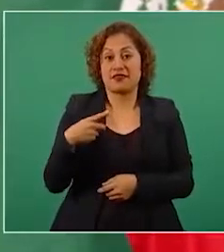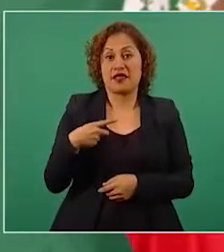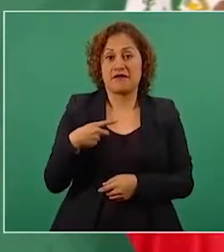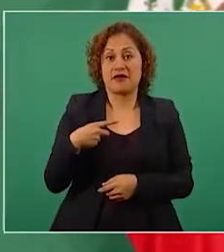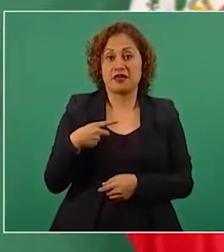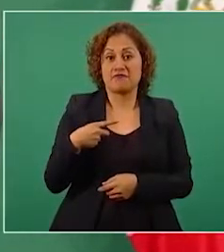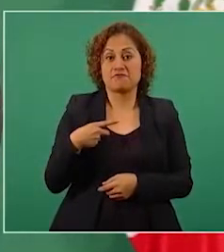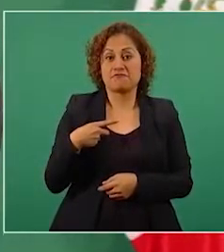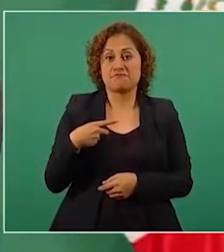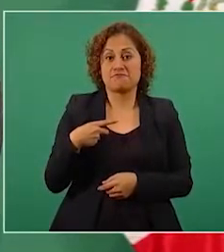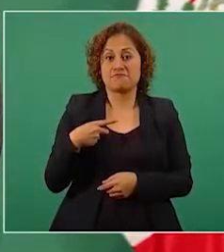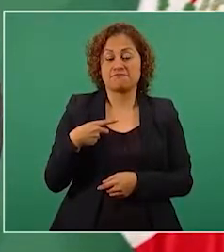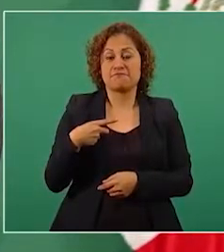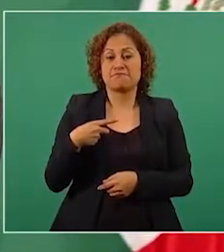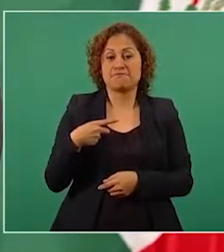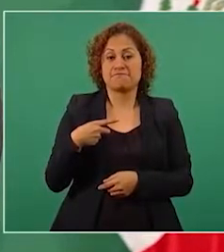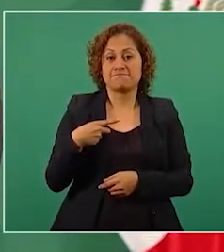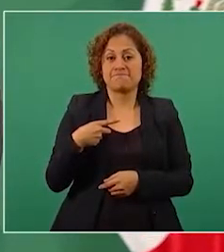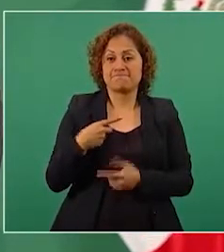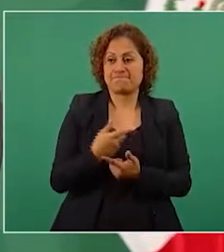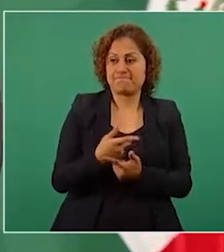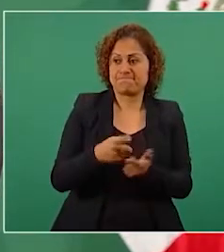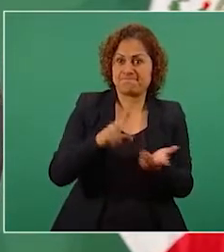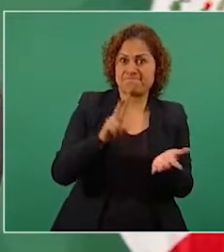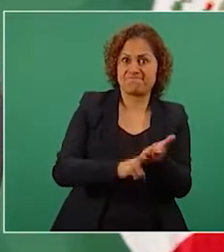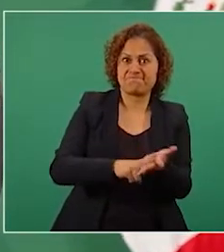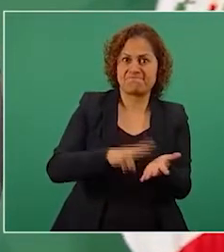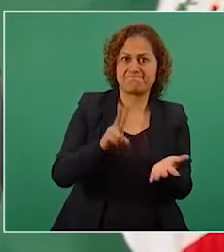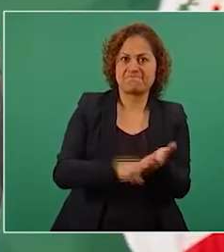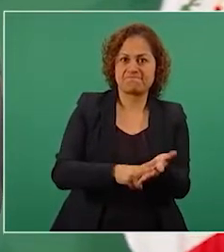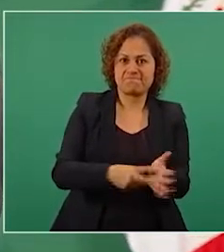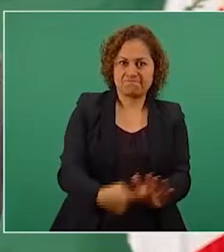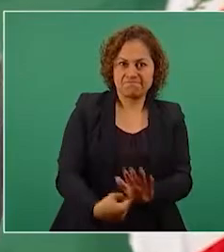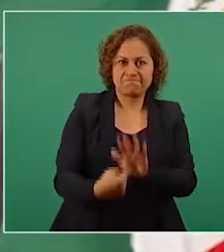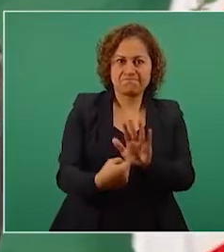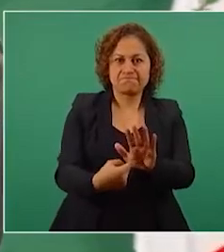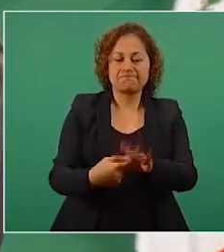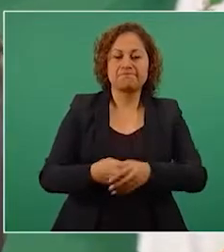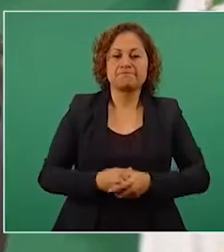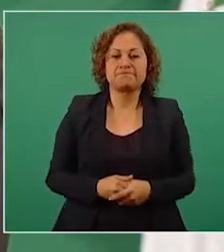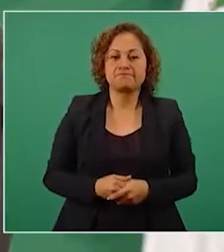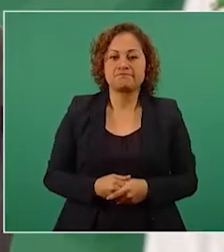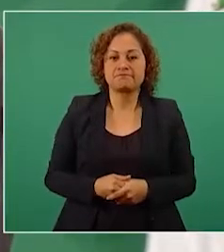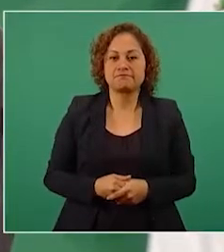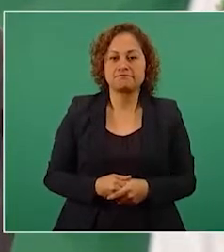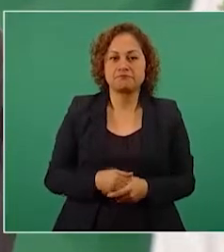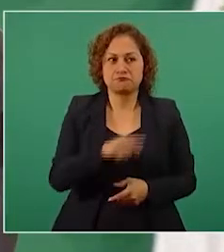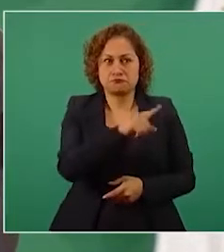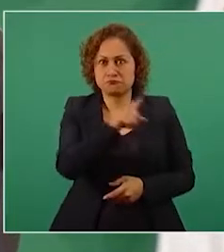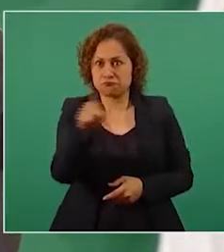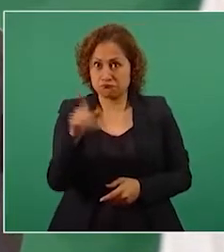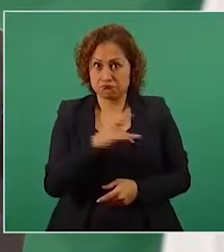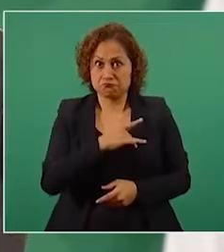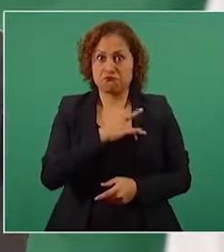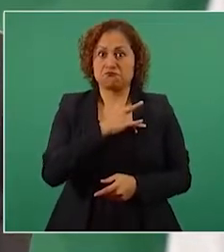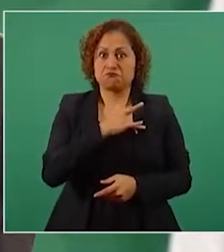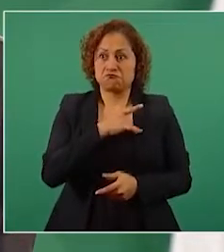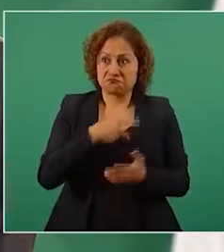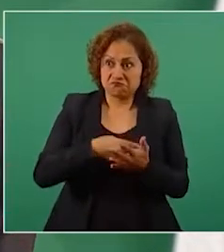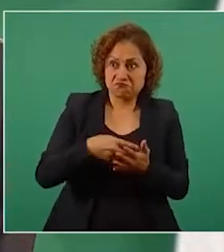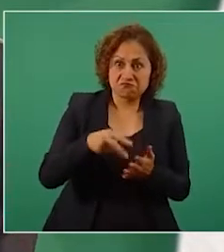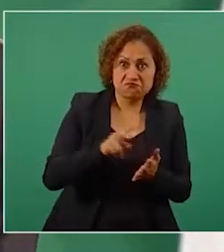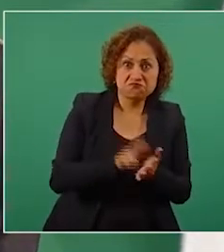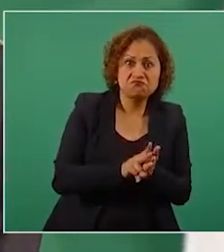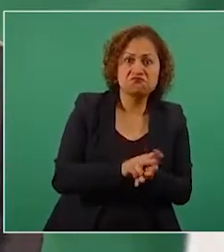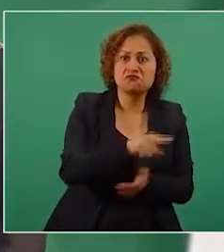la voluntad y los sentimientos del pueblo en